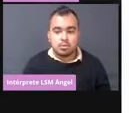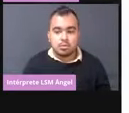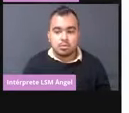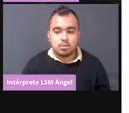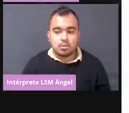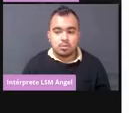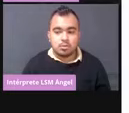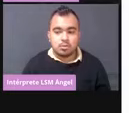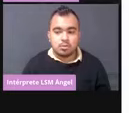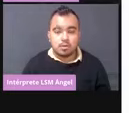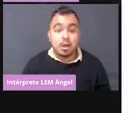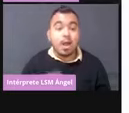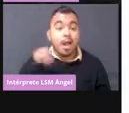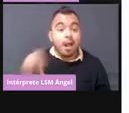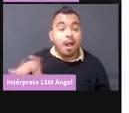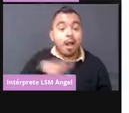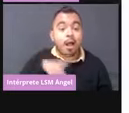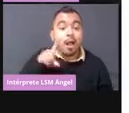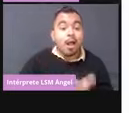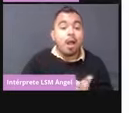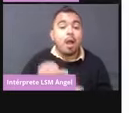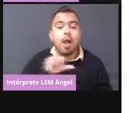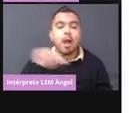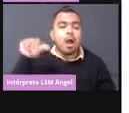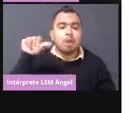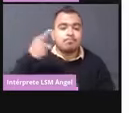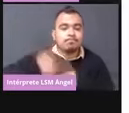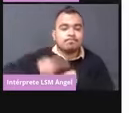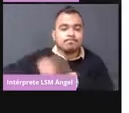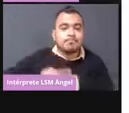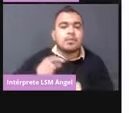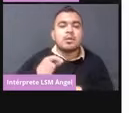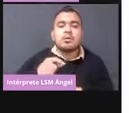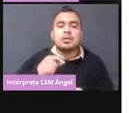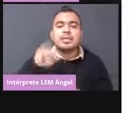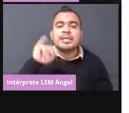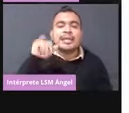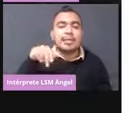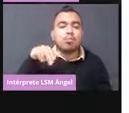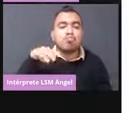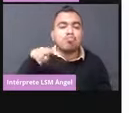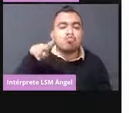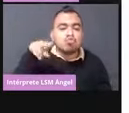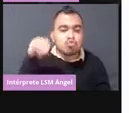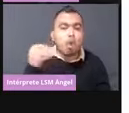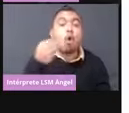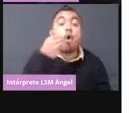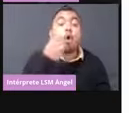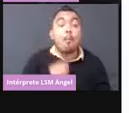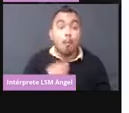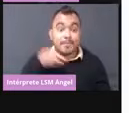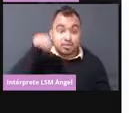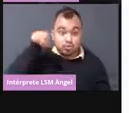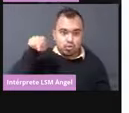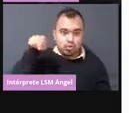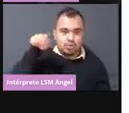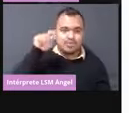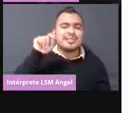Aquí tenemos, en pacientes con inmunocompromiso. Esos son los inmunodeprimidos.